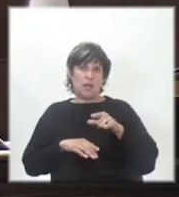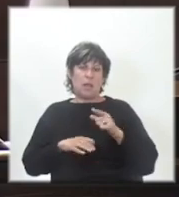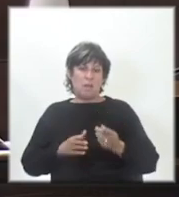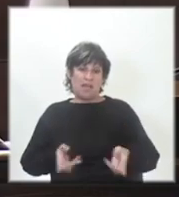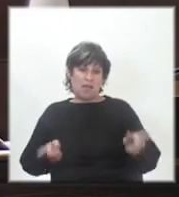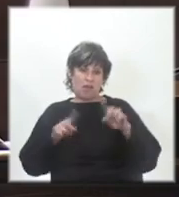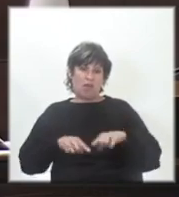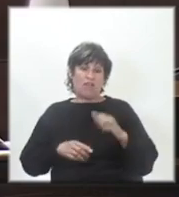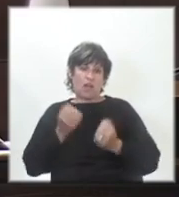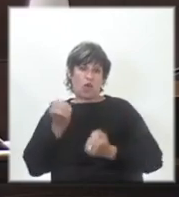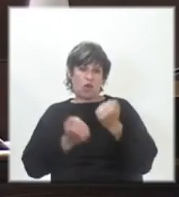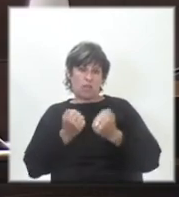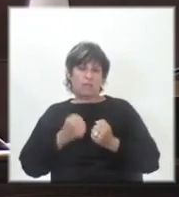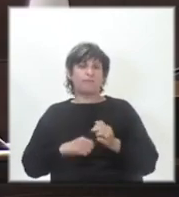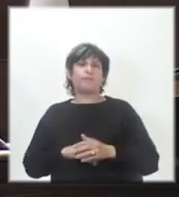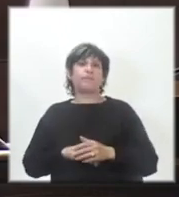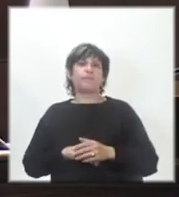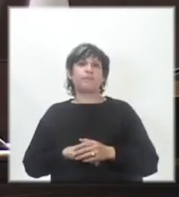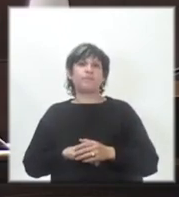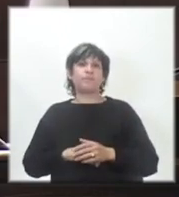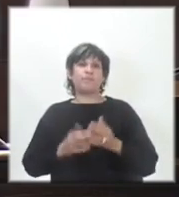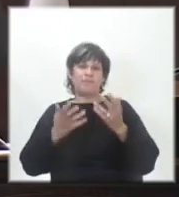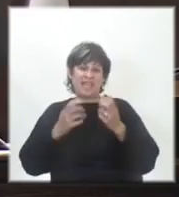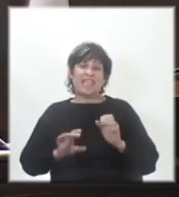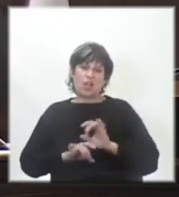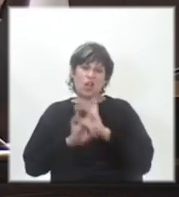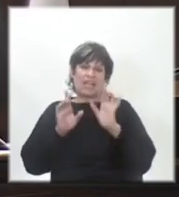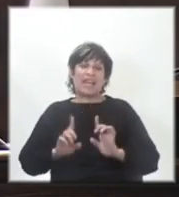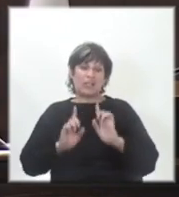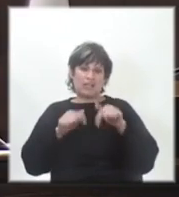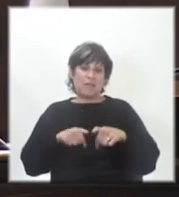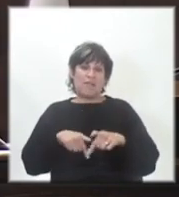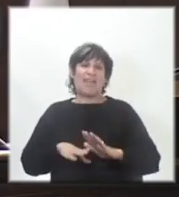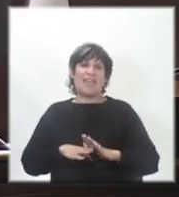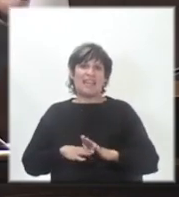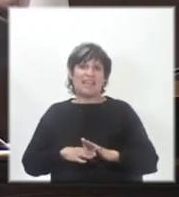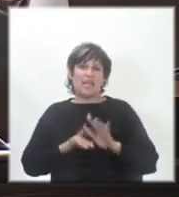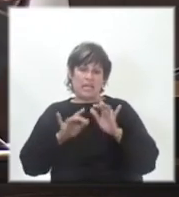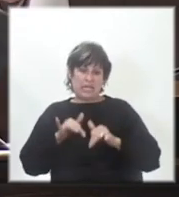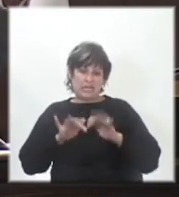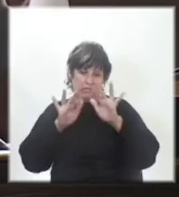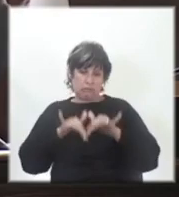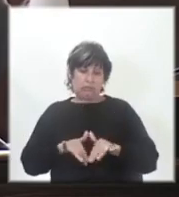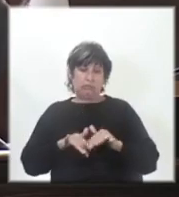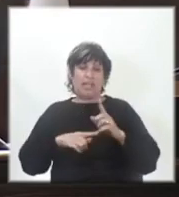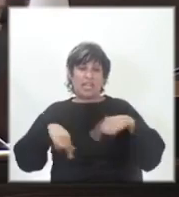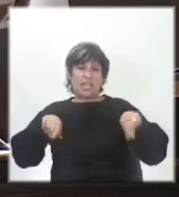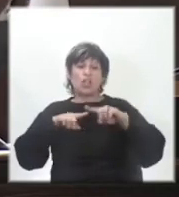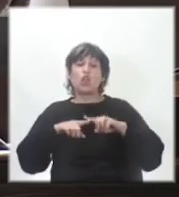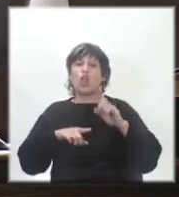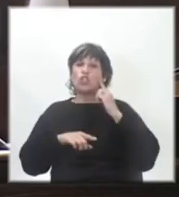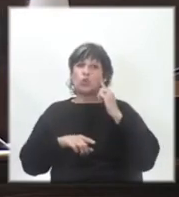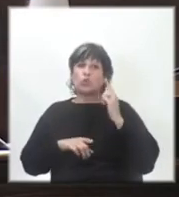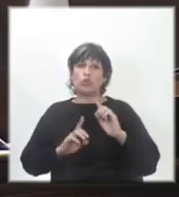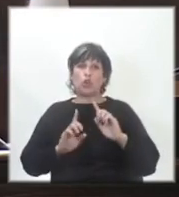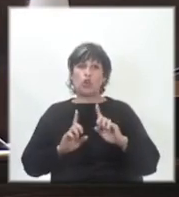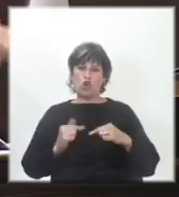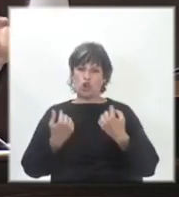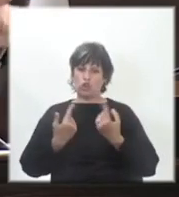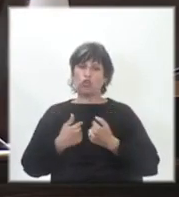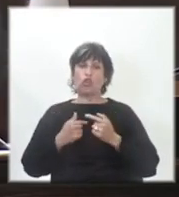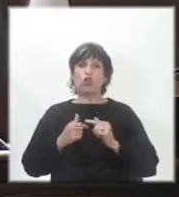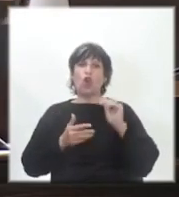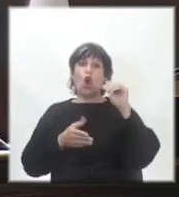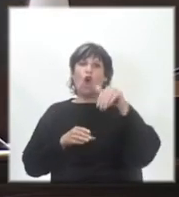la economía. Quiero dejar claro también acá, que quede en acta, así que todos escuchen. Nosotros